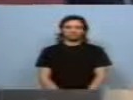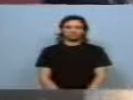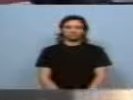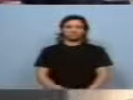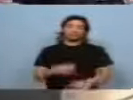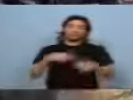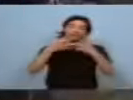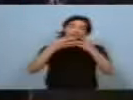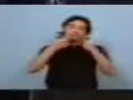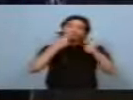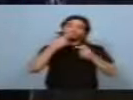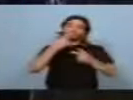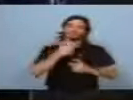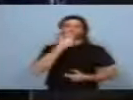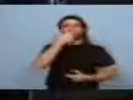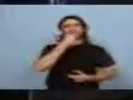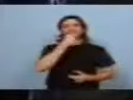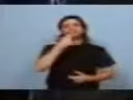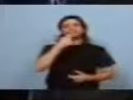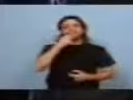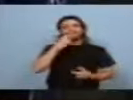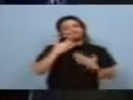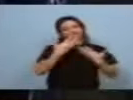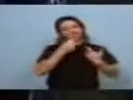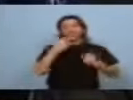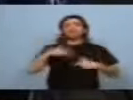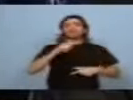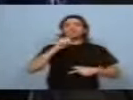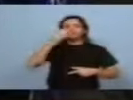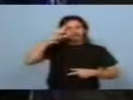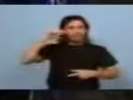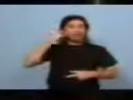El final con una sonrisa que ustedes merecen, Thelma y Nancy.